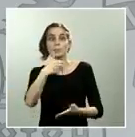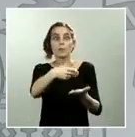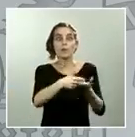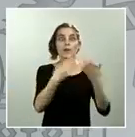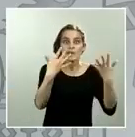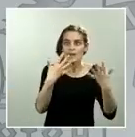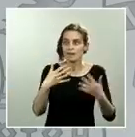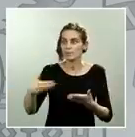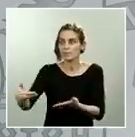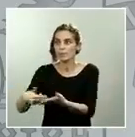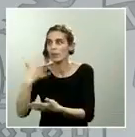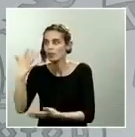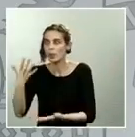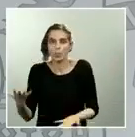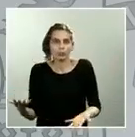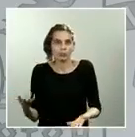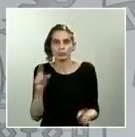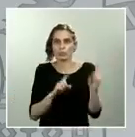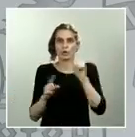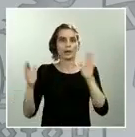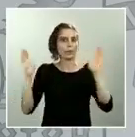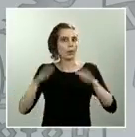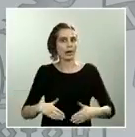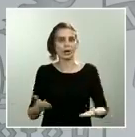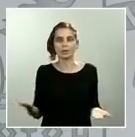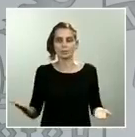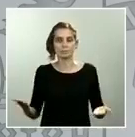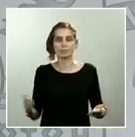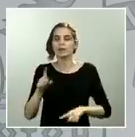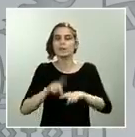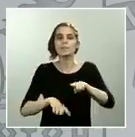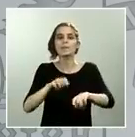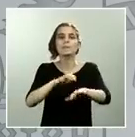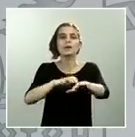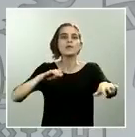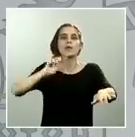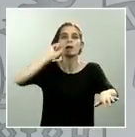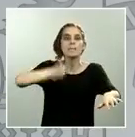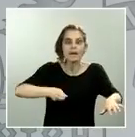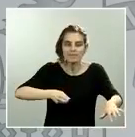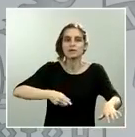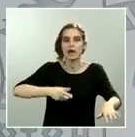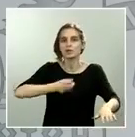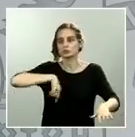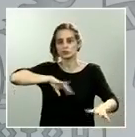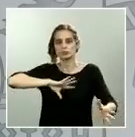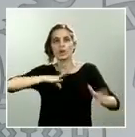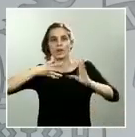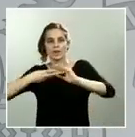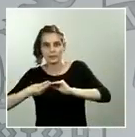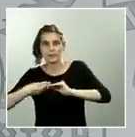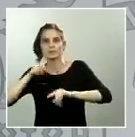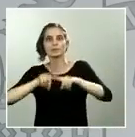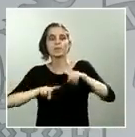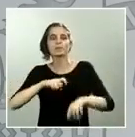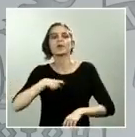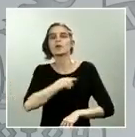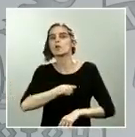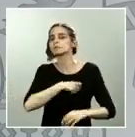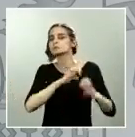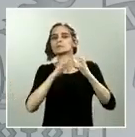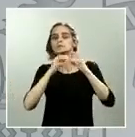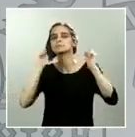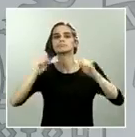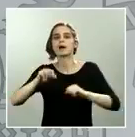digamos que mayoritaria, hayamos decidido en el marco de la comisión y, por tanto, llevaremos nuestras propuestas el día que se